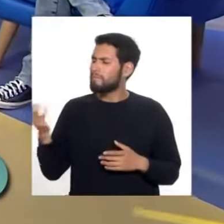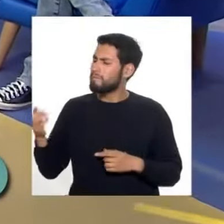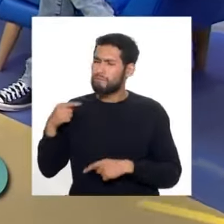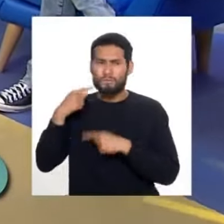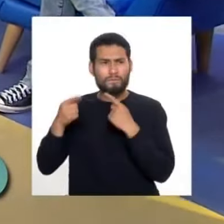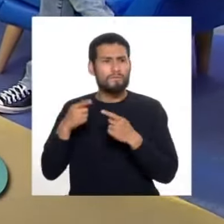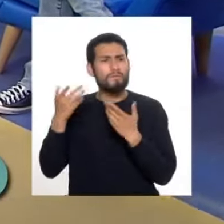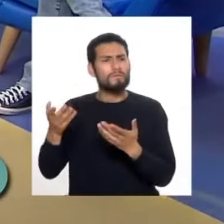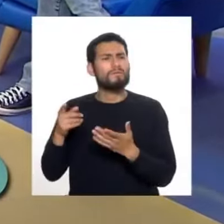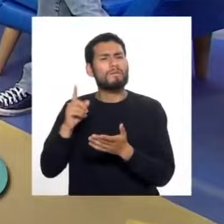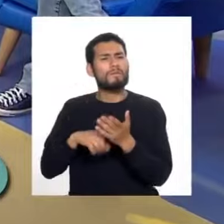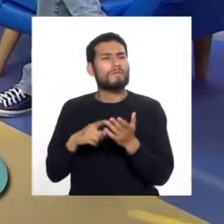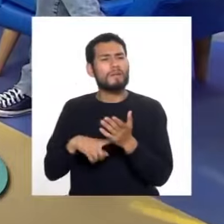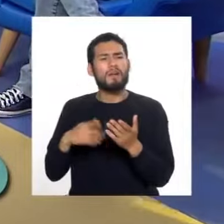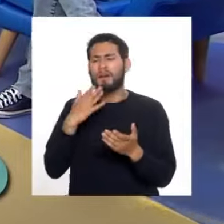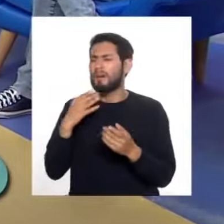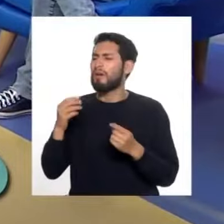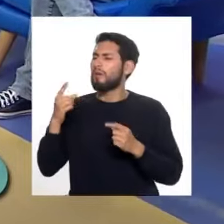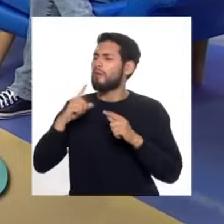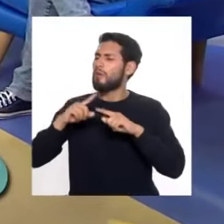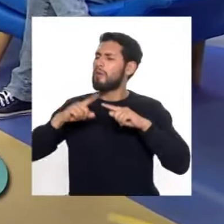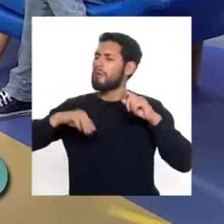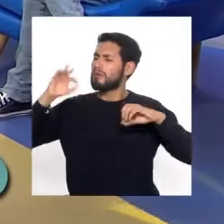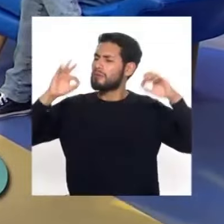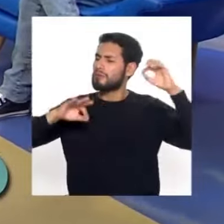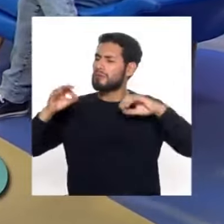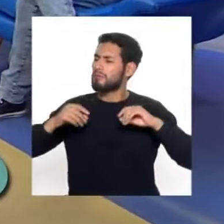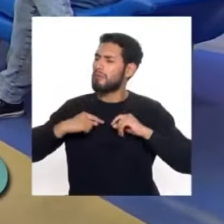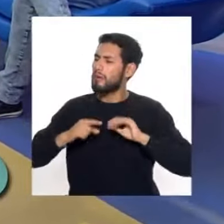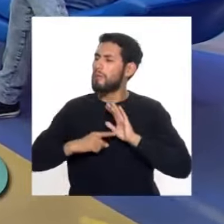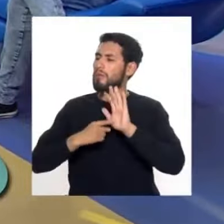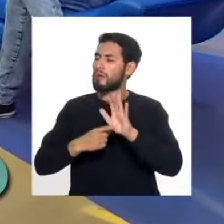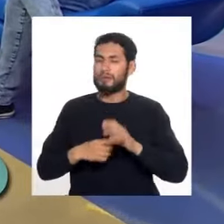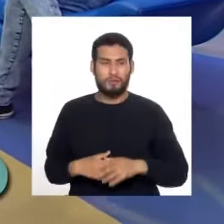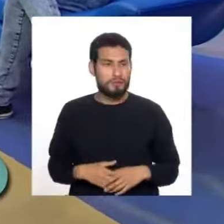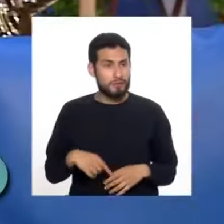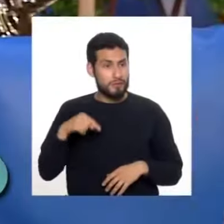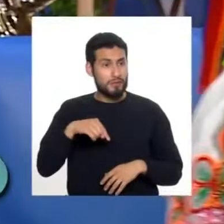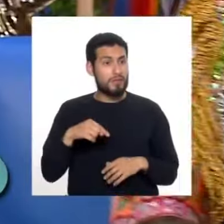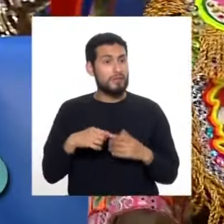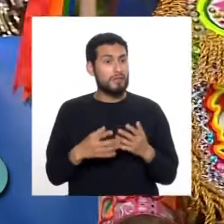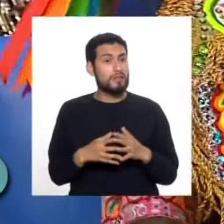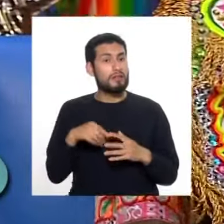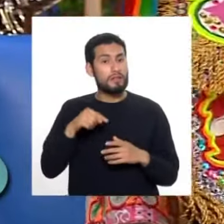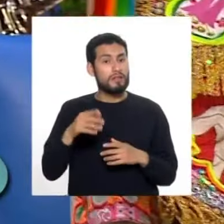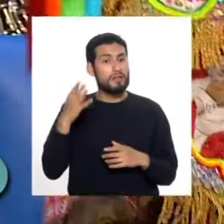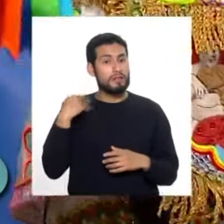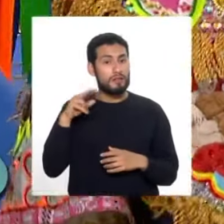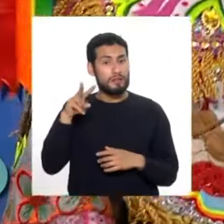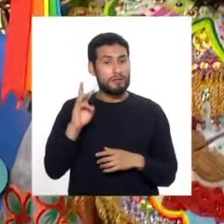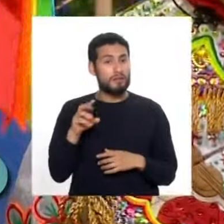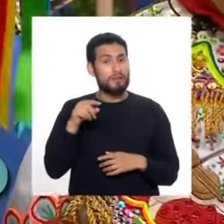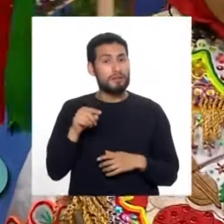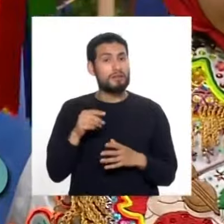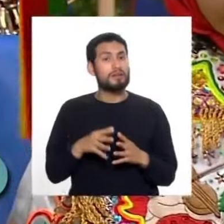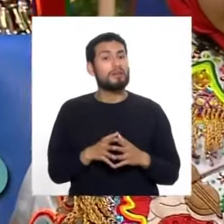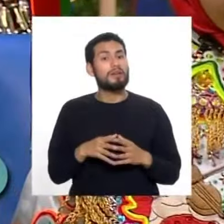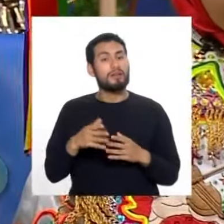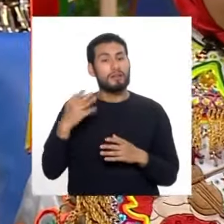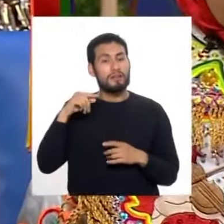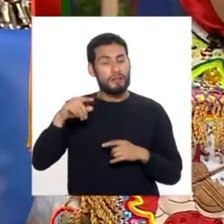sobre el espectáculo y quiénes más se van a presentar. Bueno, en este espectáculo que estamos presentando para el 26 de agosto en el Gran Teatro Nacional,